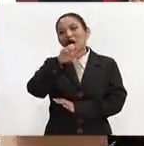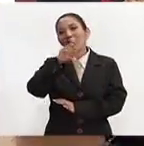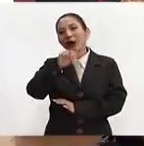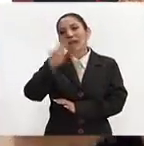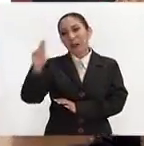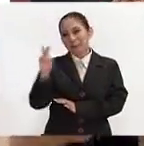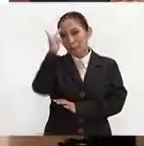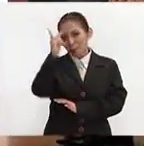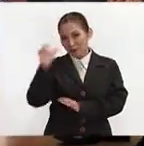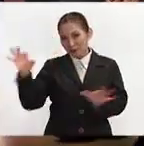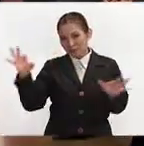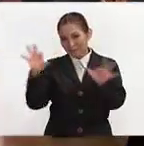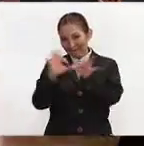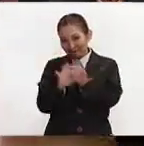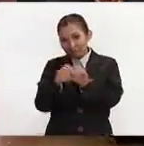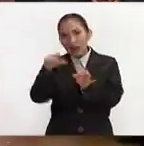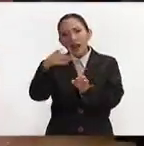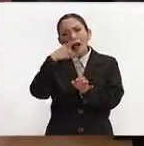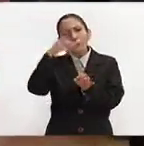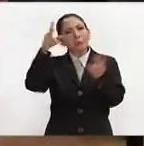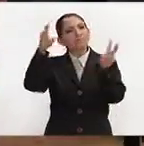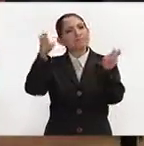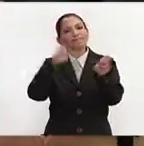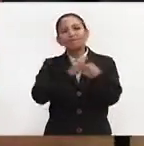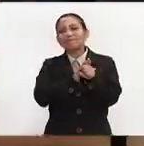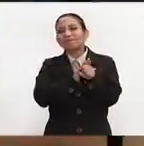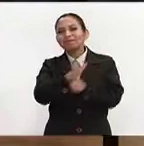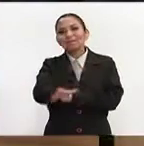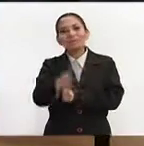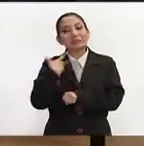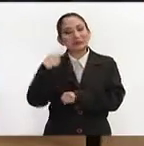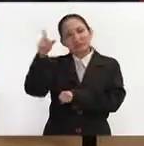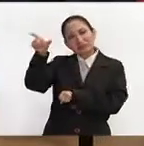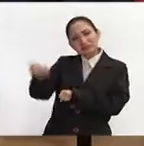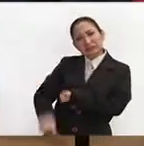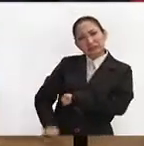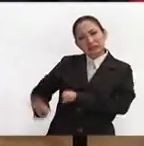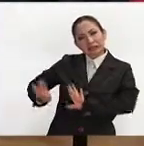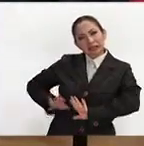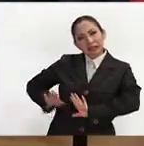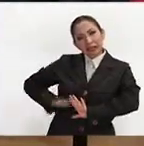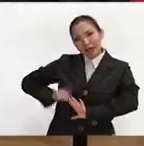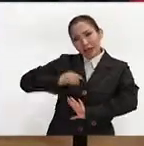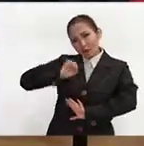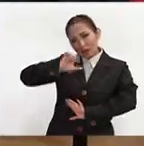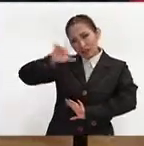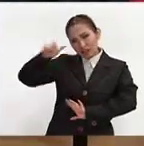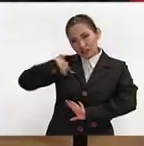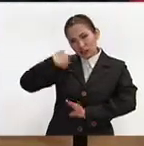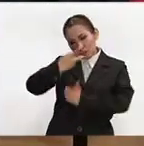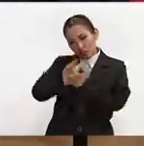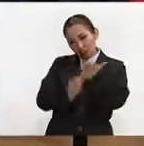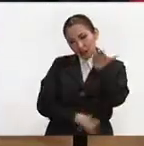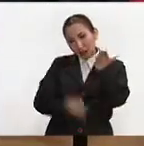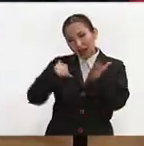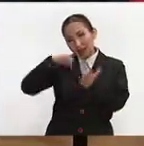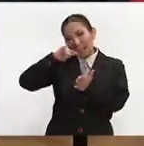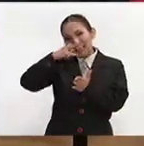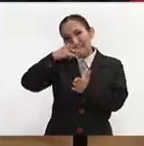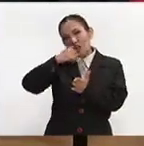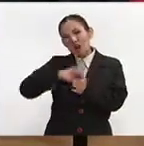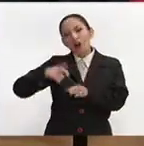Politécnico Nacional, que nos va hablar precisamente sobre el perfil profesional de los programas académicos de ingeniería